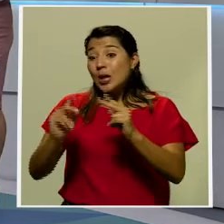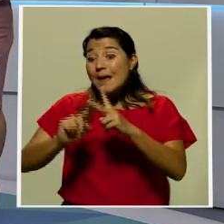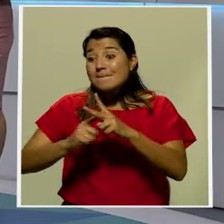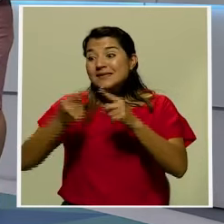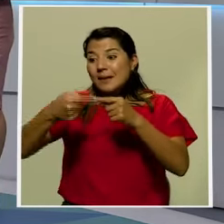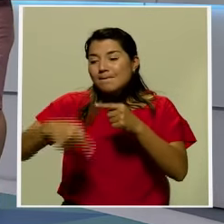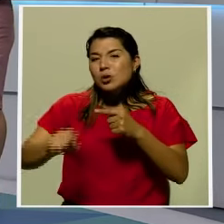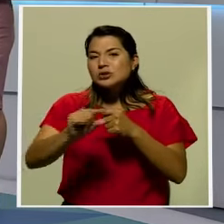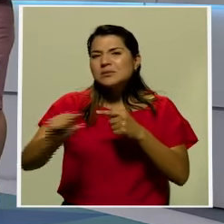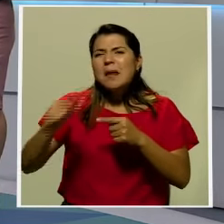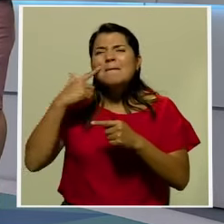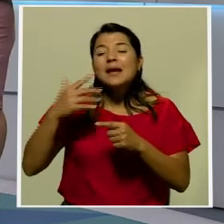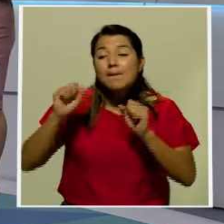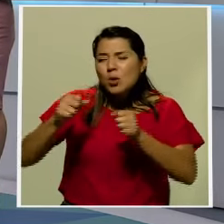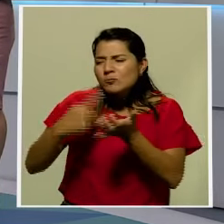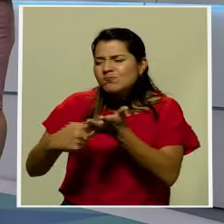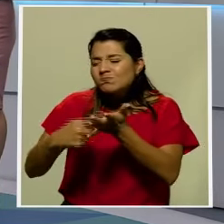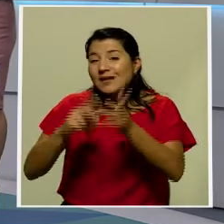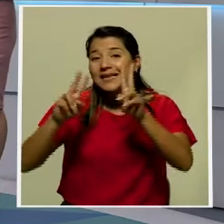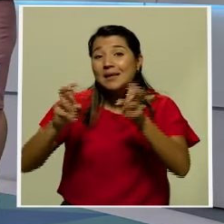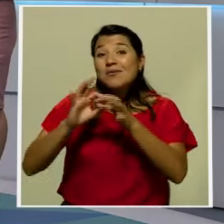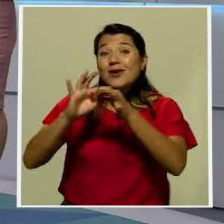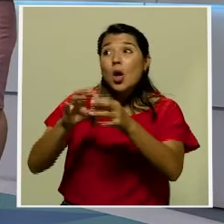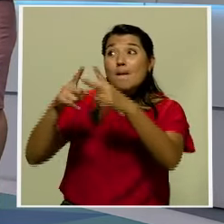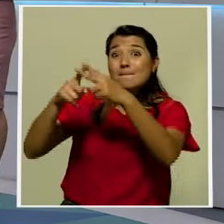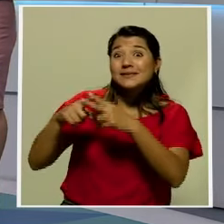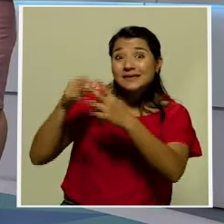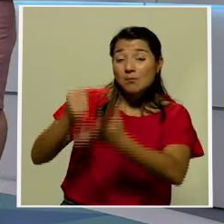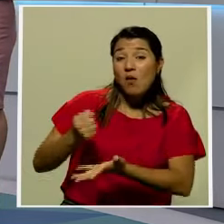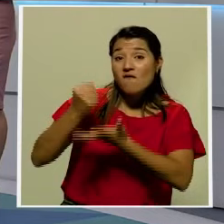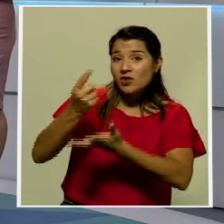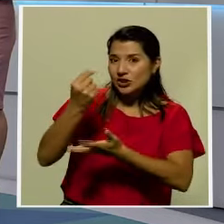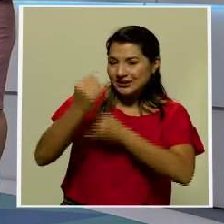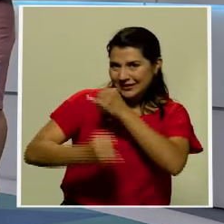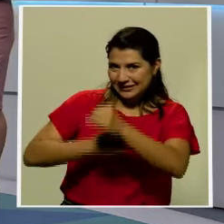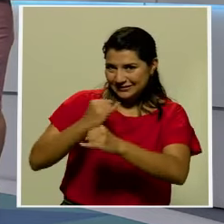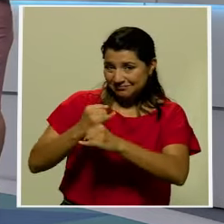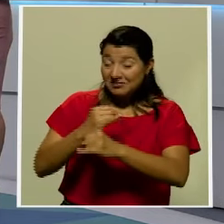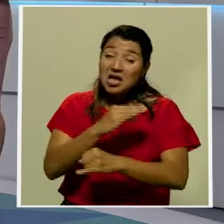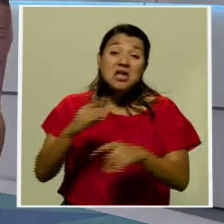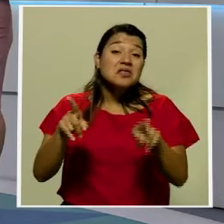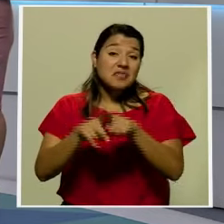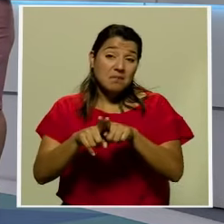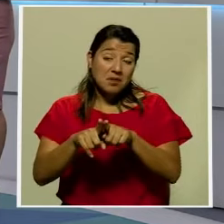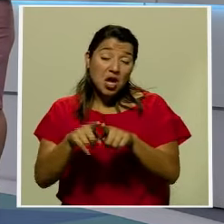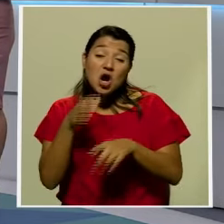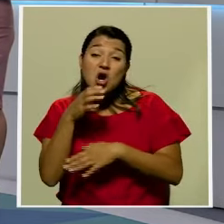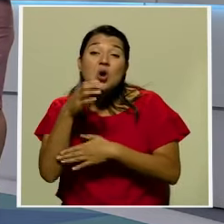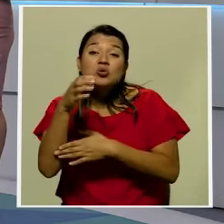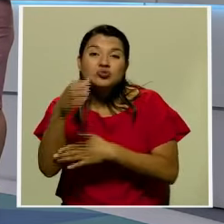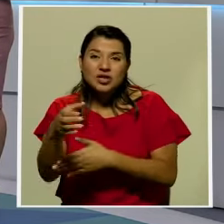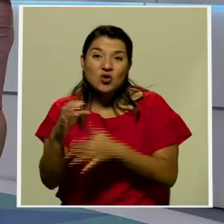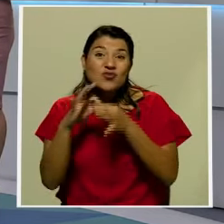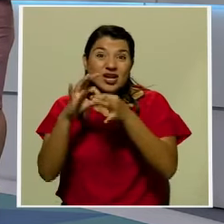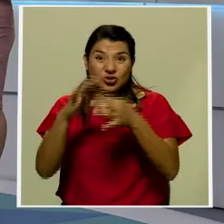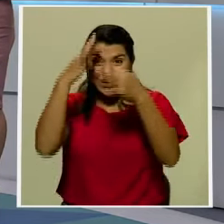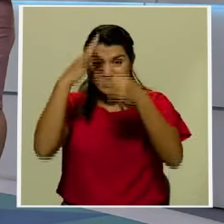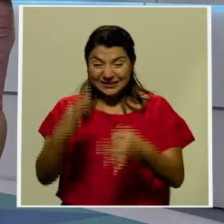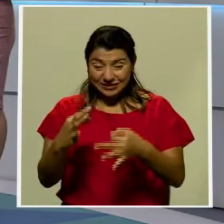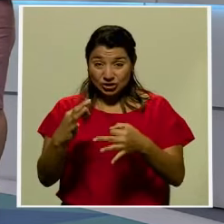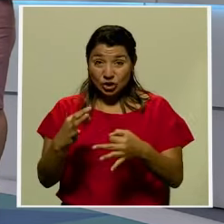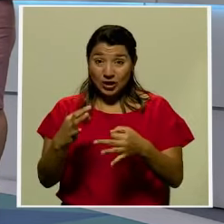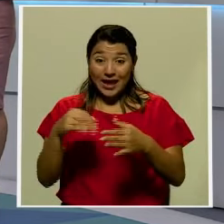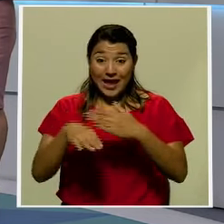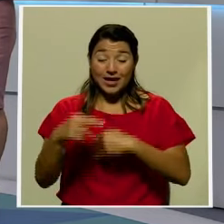semana para ver lo del Fondo Monetario Internacional y también algunos consejos, como ahora lo presentábamos, de las decisiones que vayamos a tomar desde